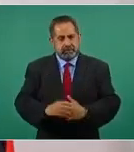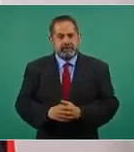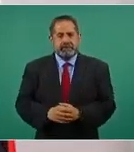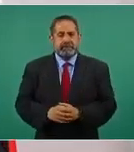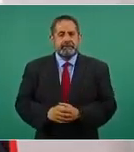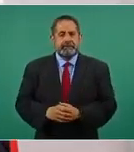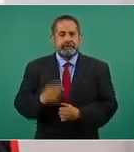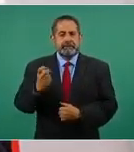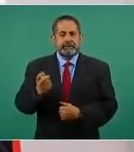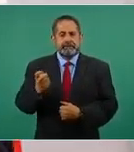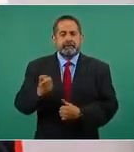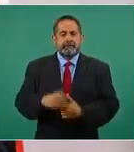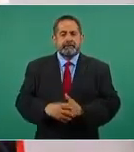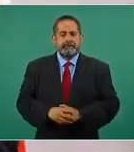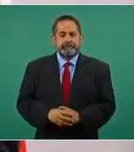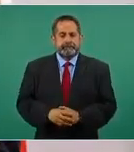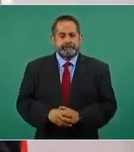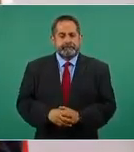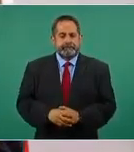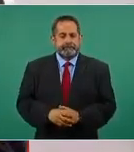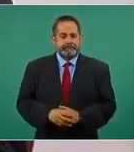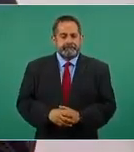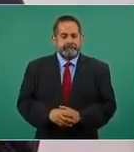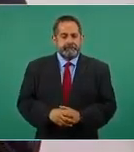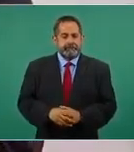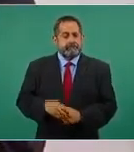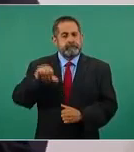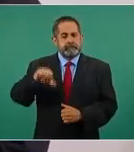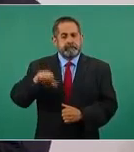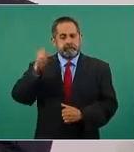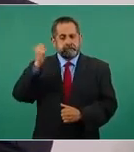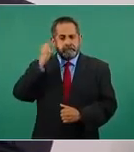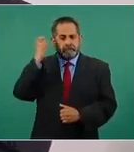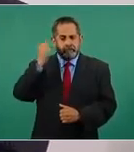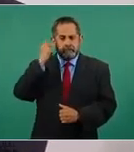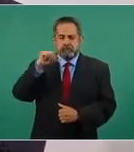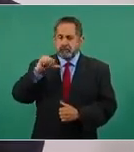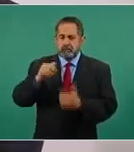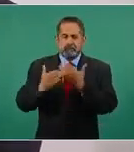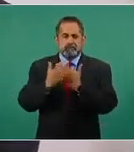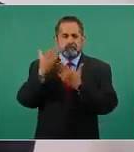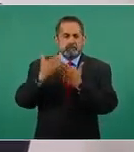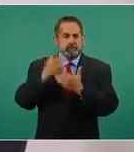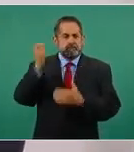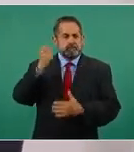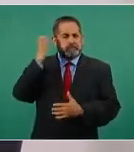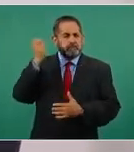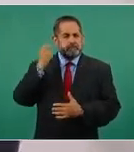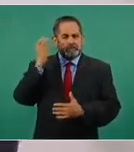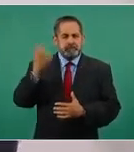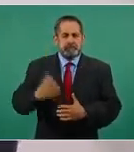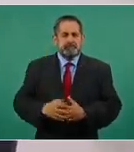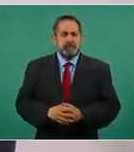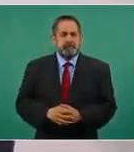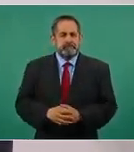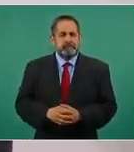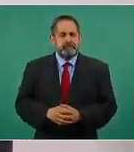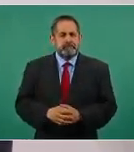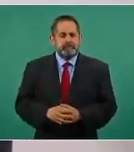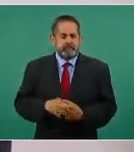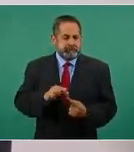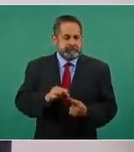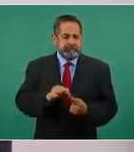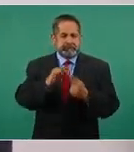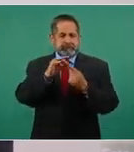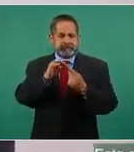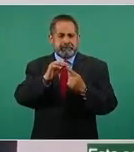Por eso, esta conferencia, esta mañanera, va a ser especial.